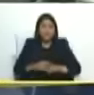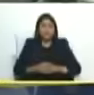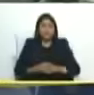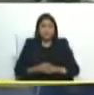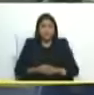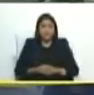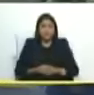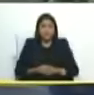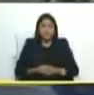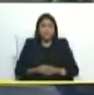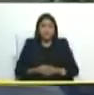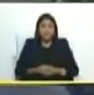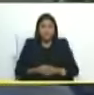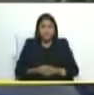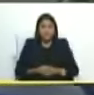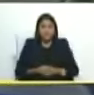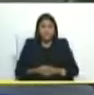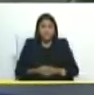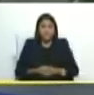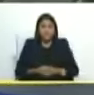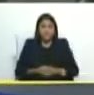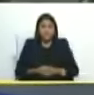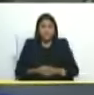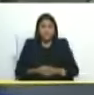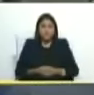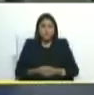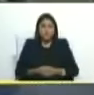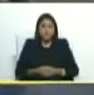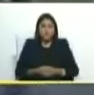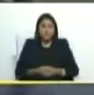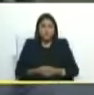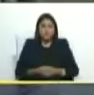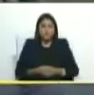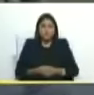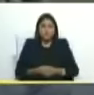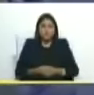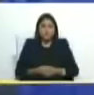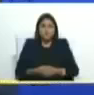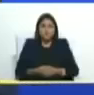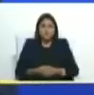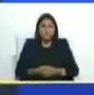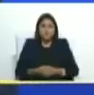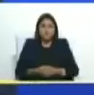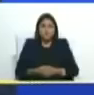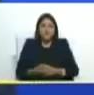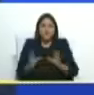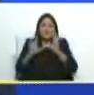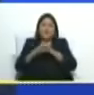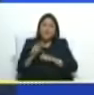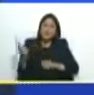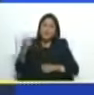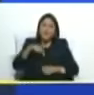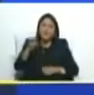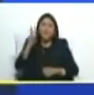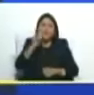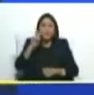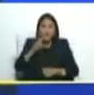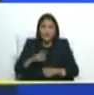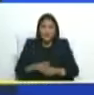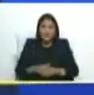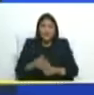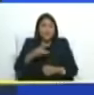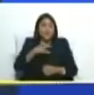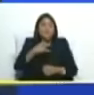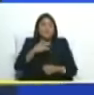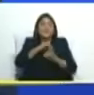muy intensa y luego en la noche nos regresamos yo me sentí